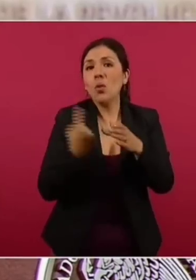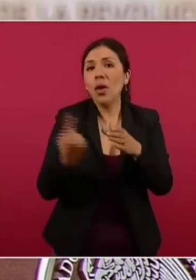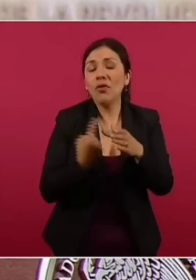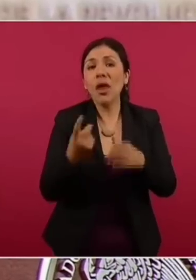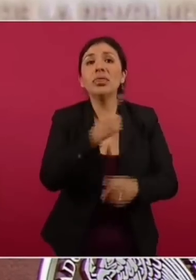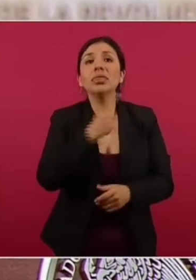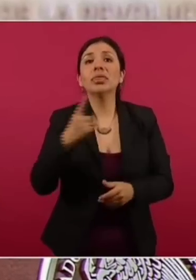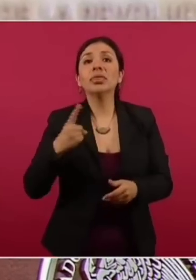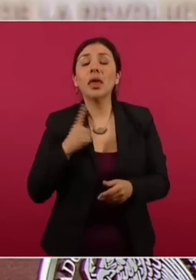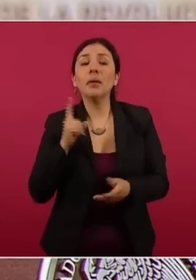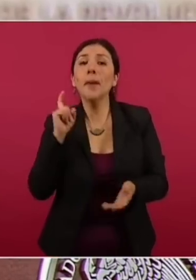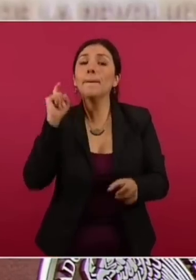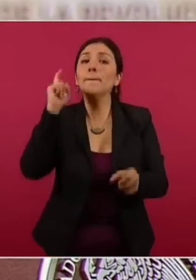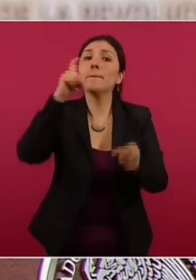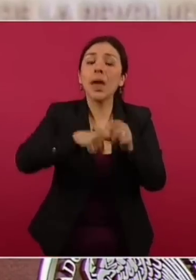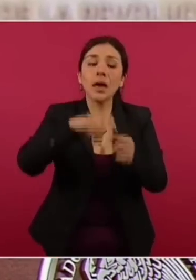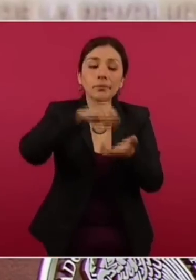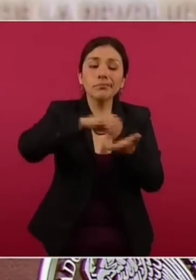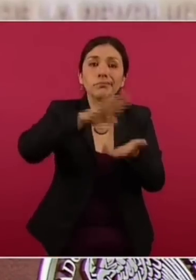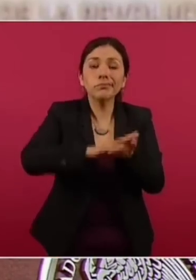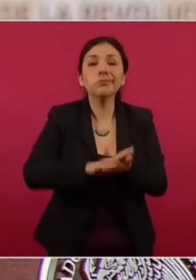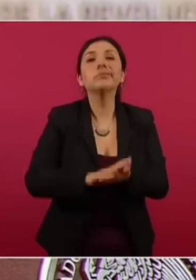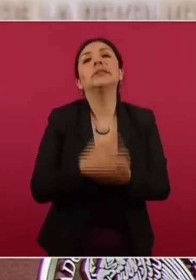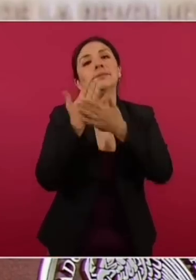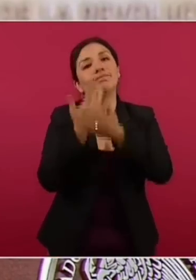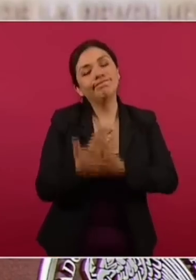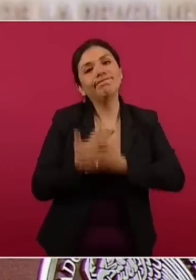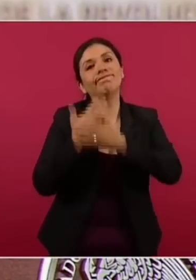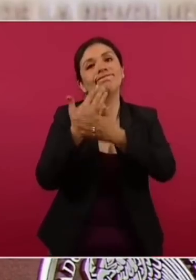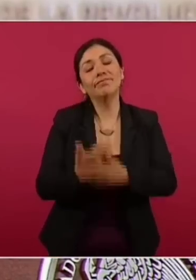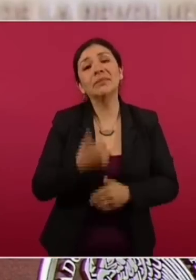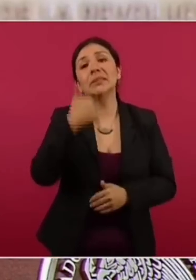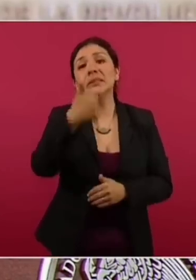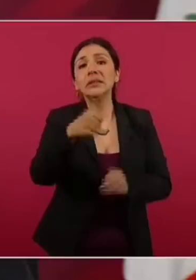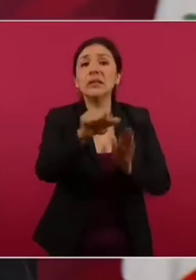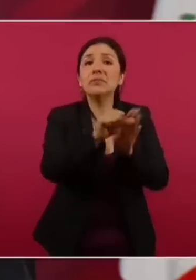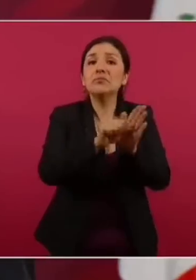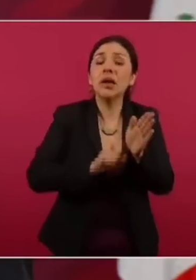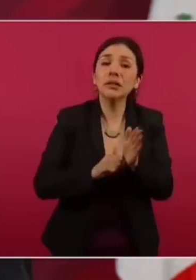apuntarse y hay que esperar seis meses.